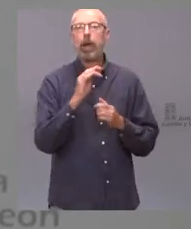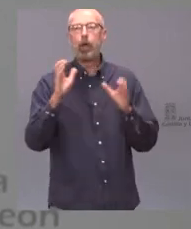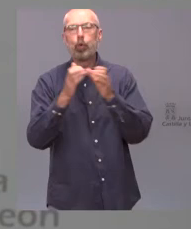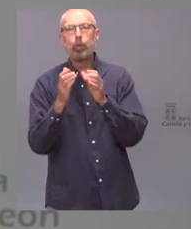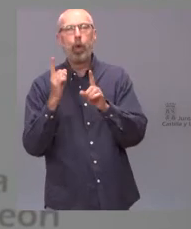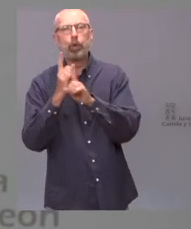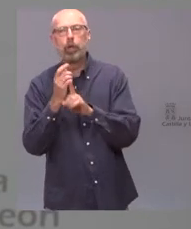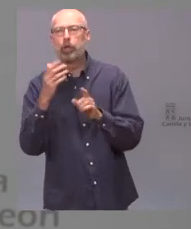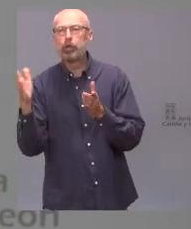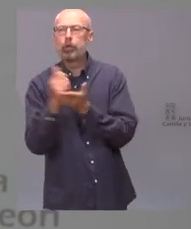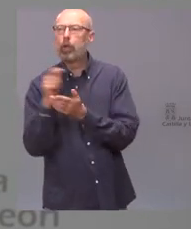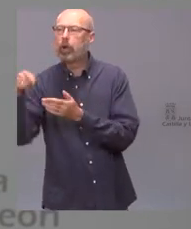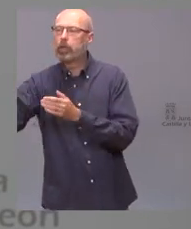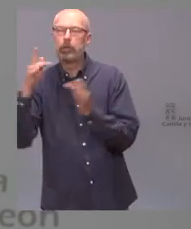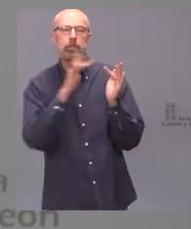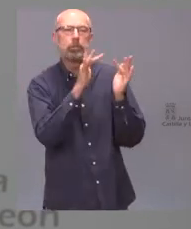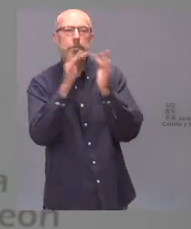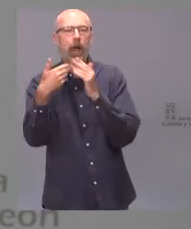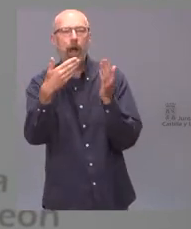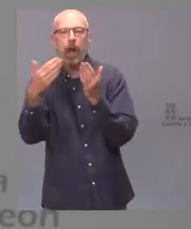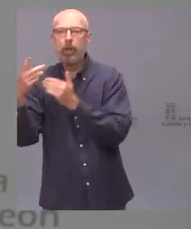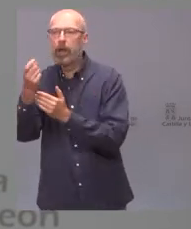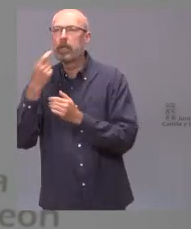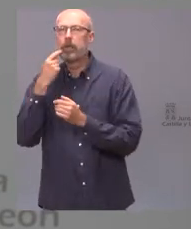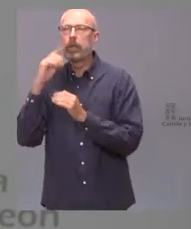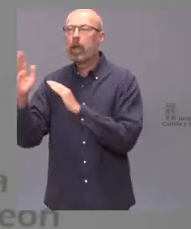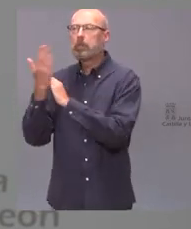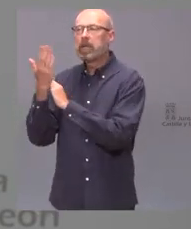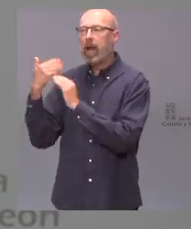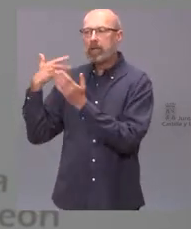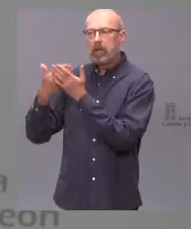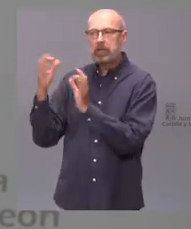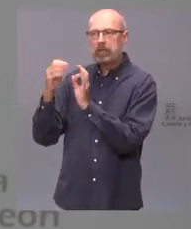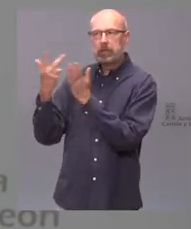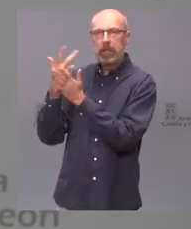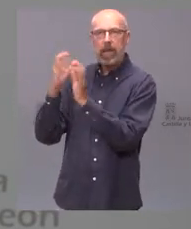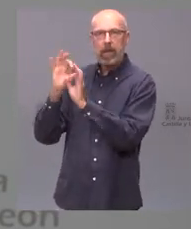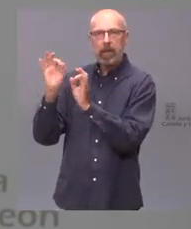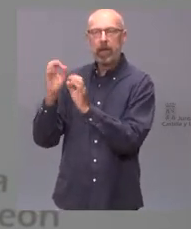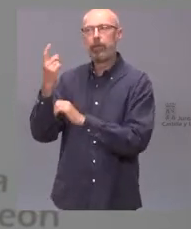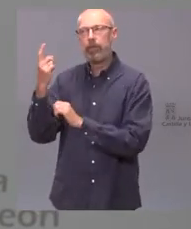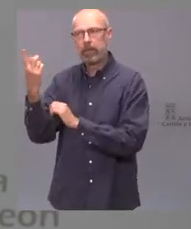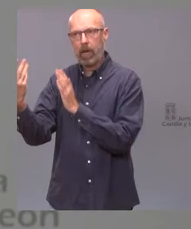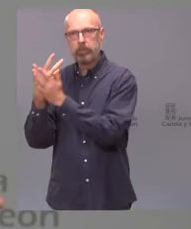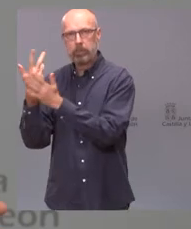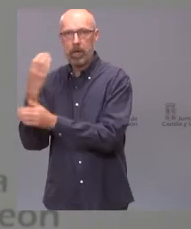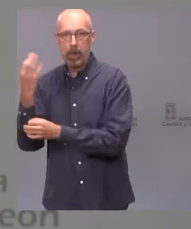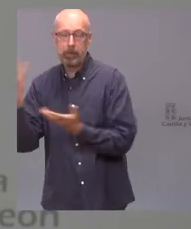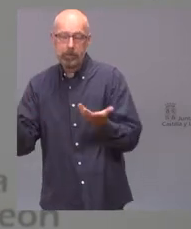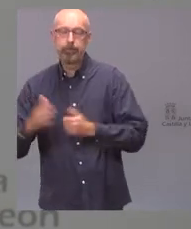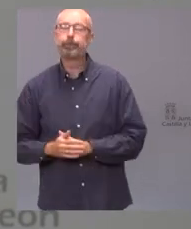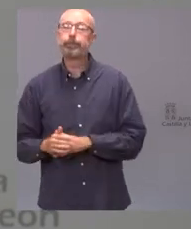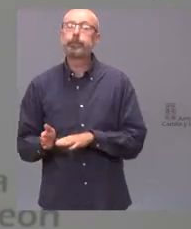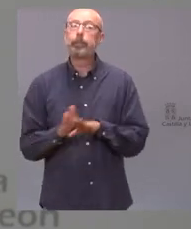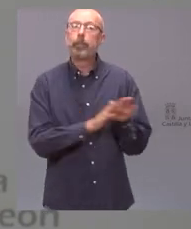del presidente del gobierno al respecto y por tanto yo creo que debería ser él y el gobierno quienes expliquen cuál es su intención al respecto y respecto quizás a lo